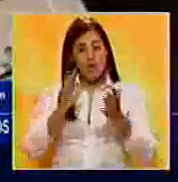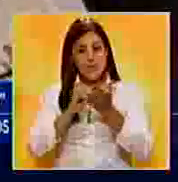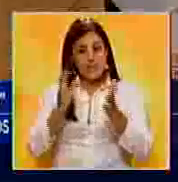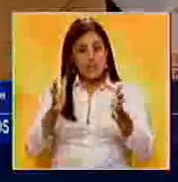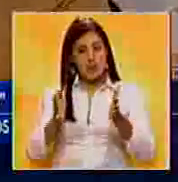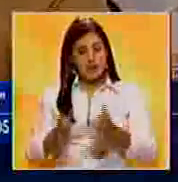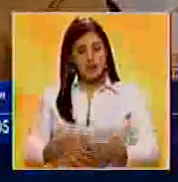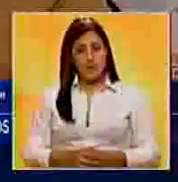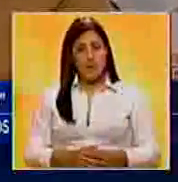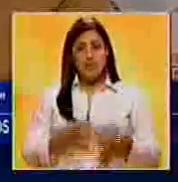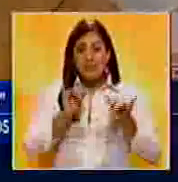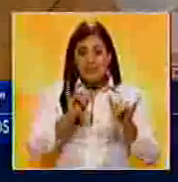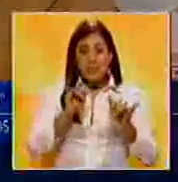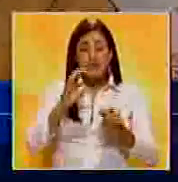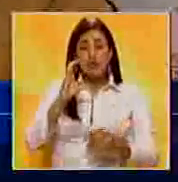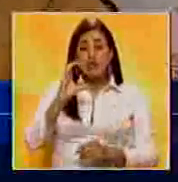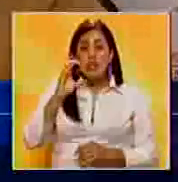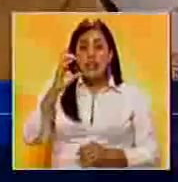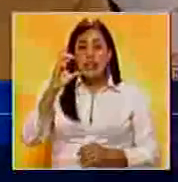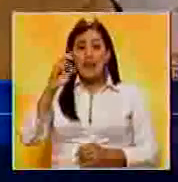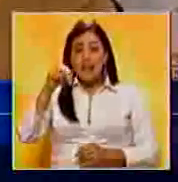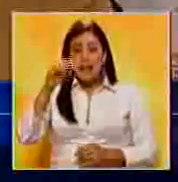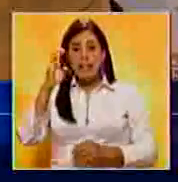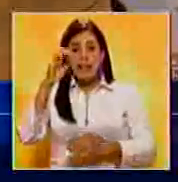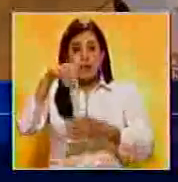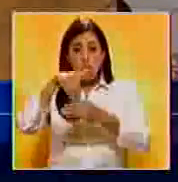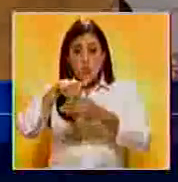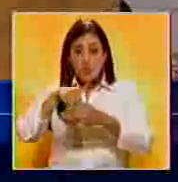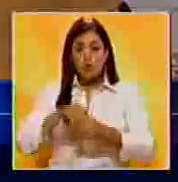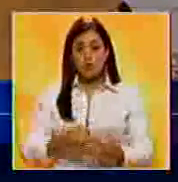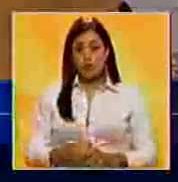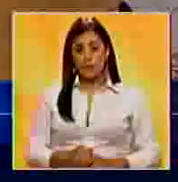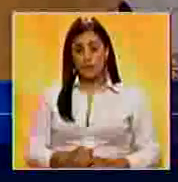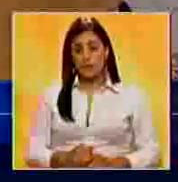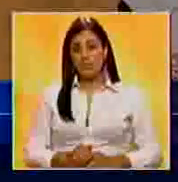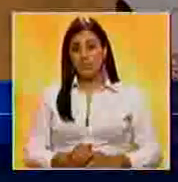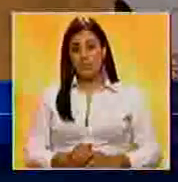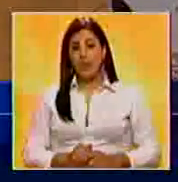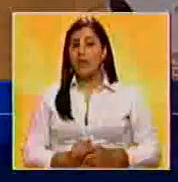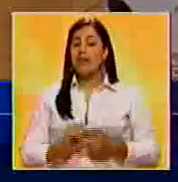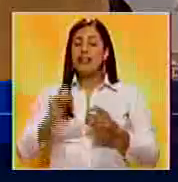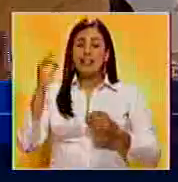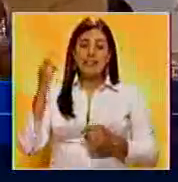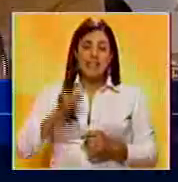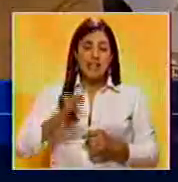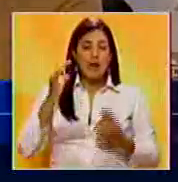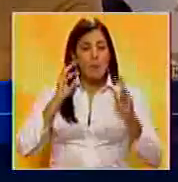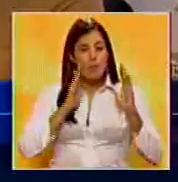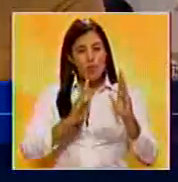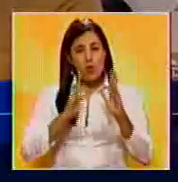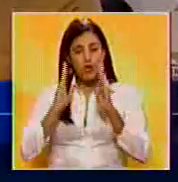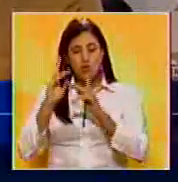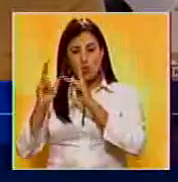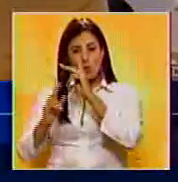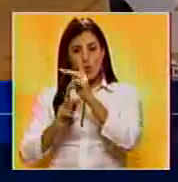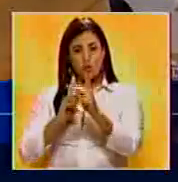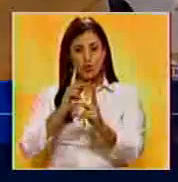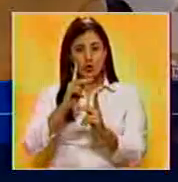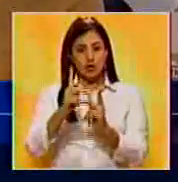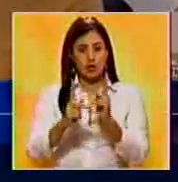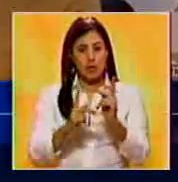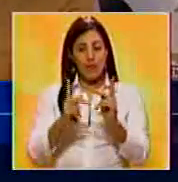Es el mismo CNE que siempre ha organizado estos procesos,